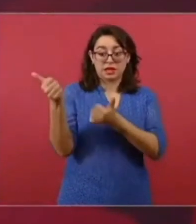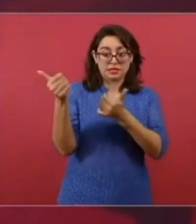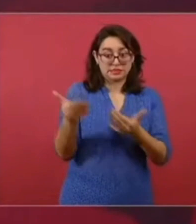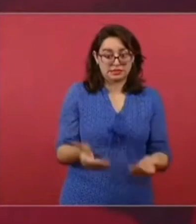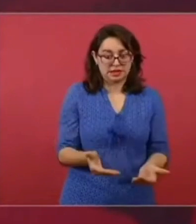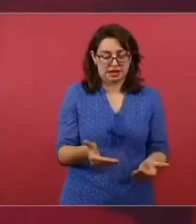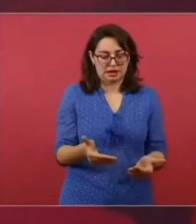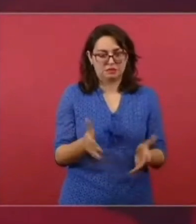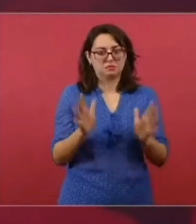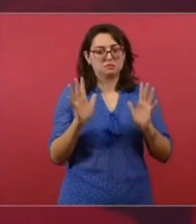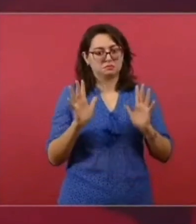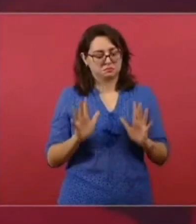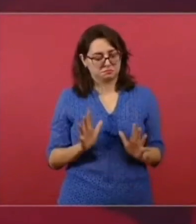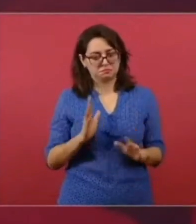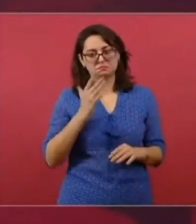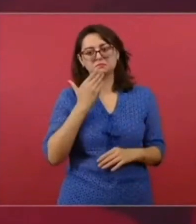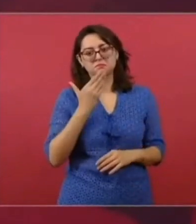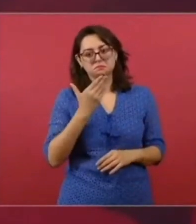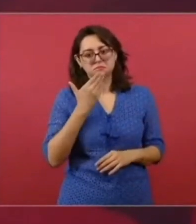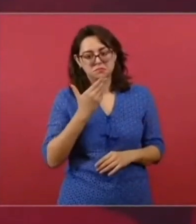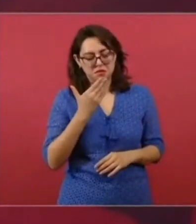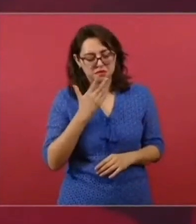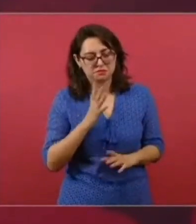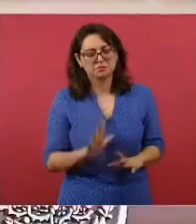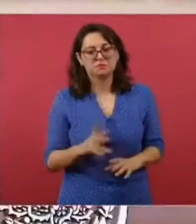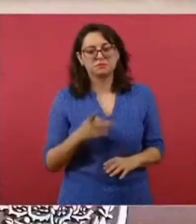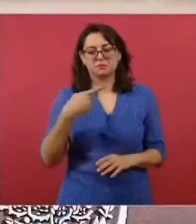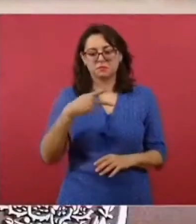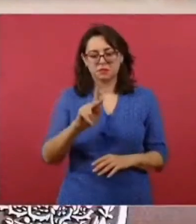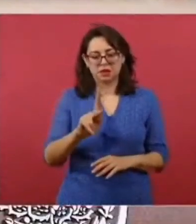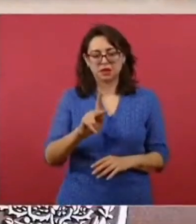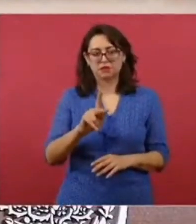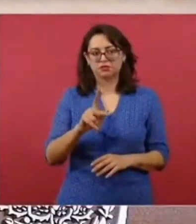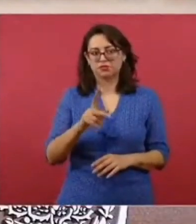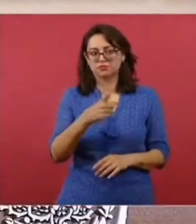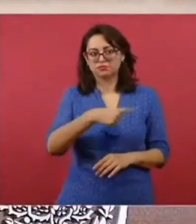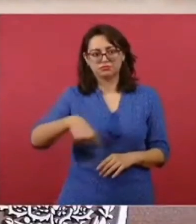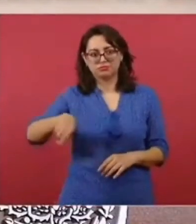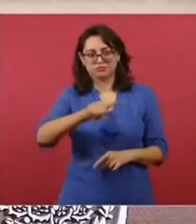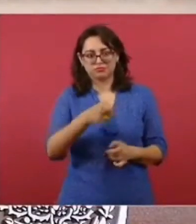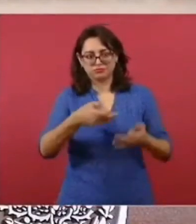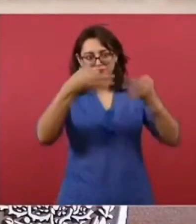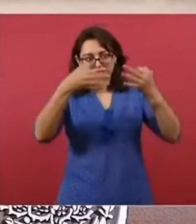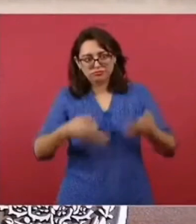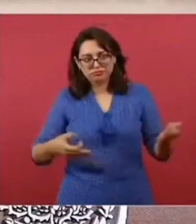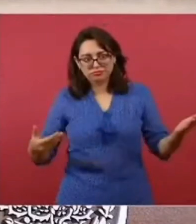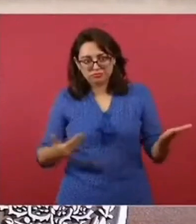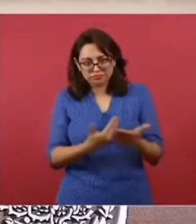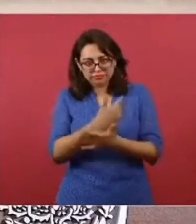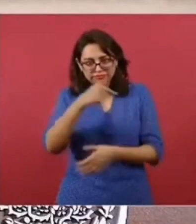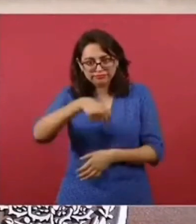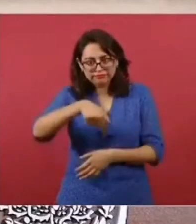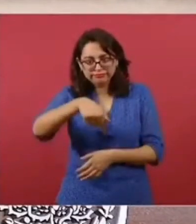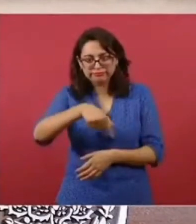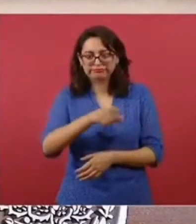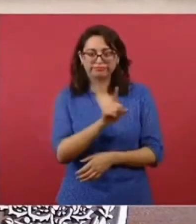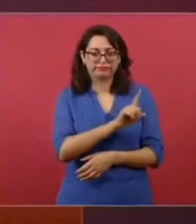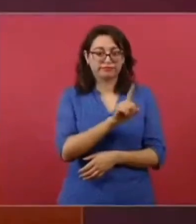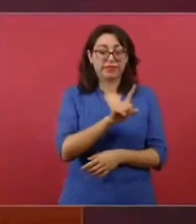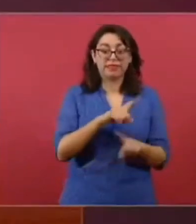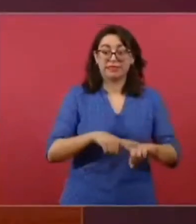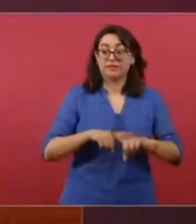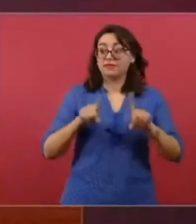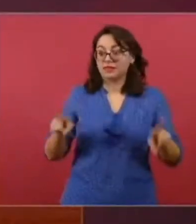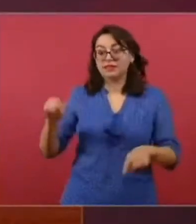a la forma en que se ocupa por parte de quienes han estado ahí. Compartirles que normalmente, en el caso de los